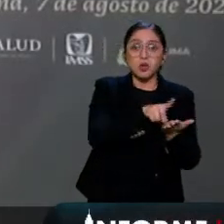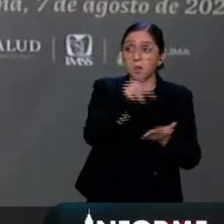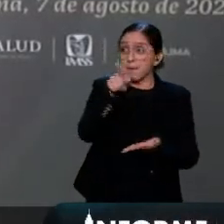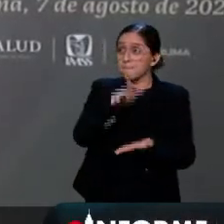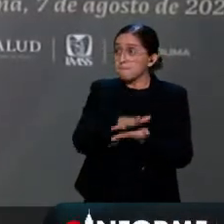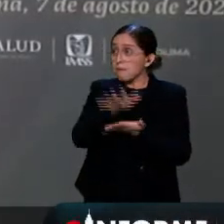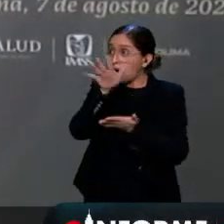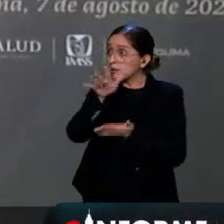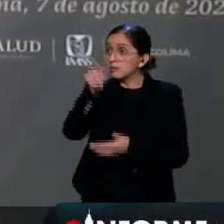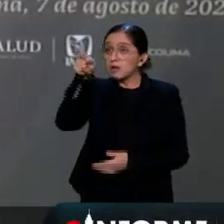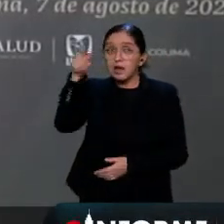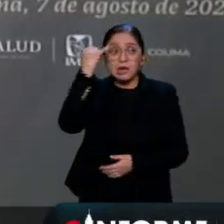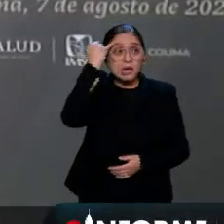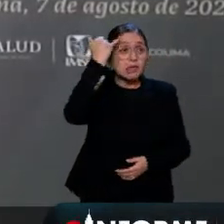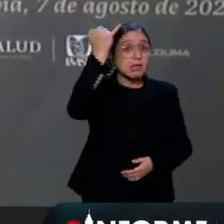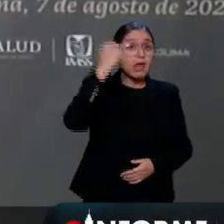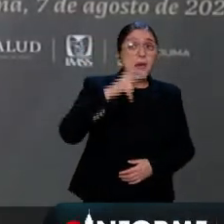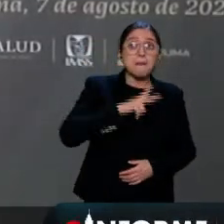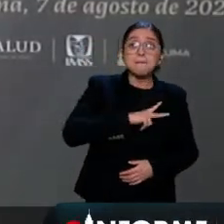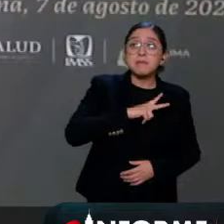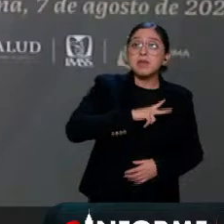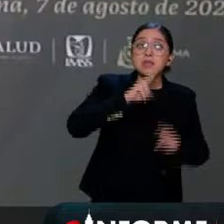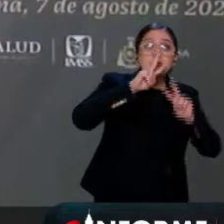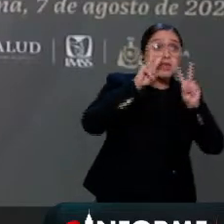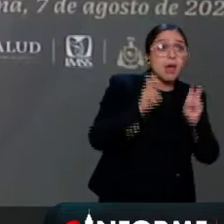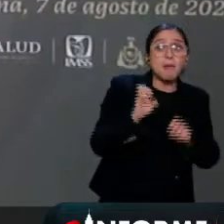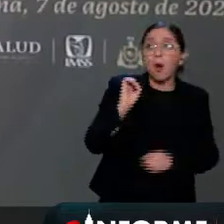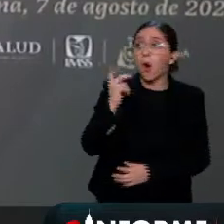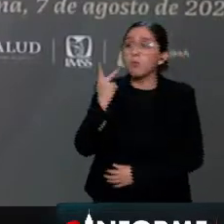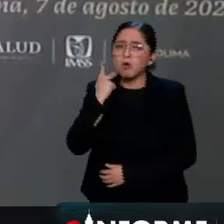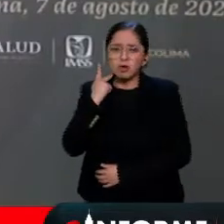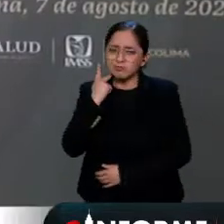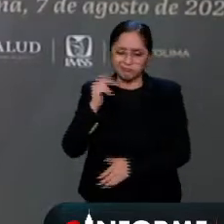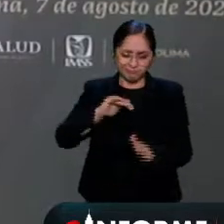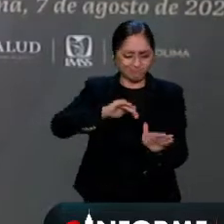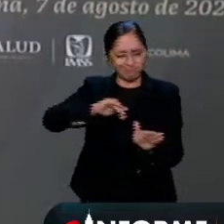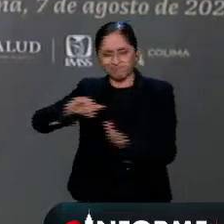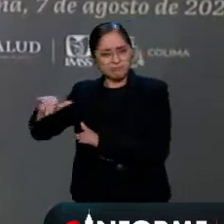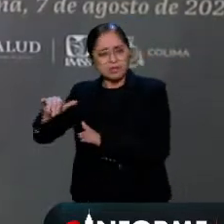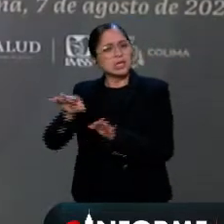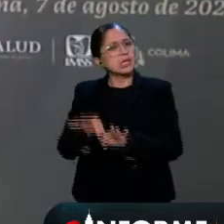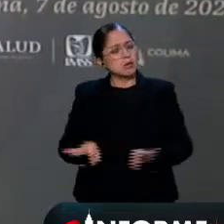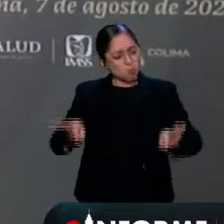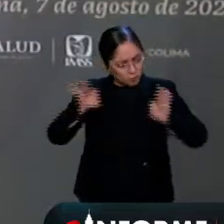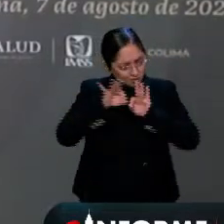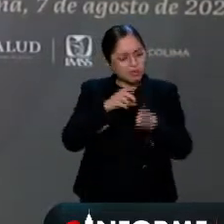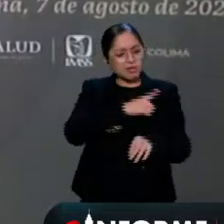que ver con política. Y tenemos que salvar vidas.